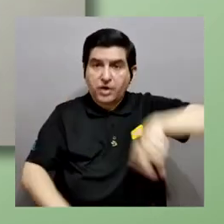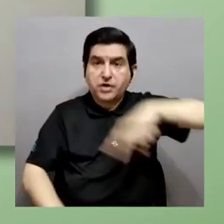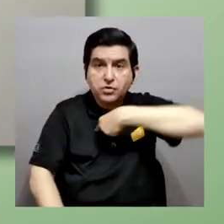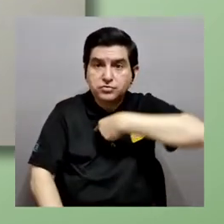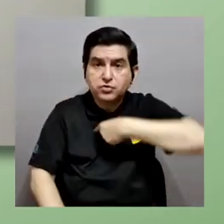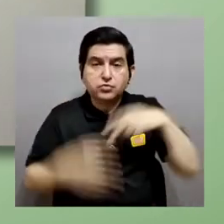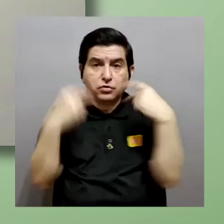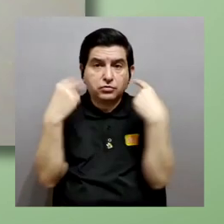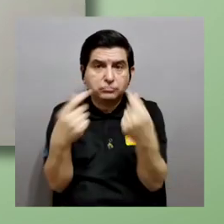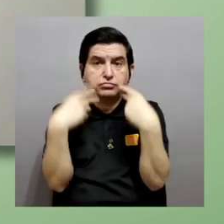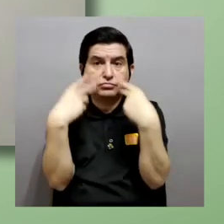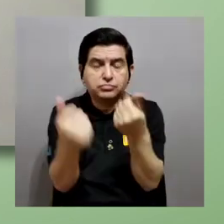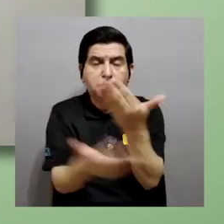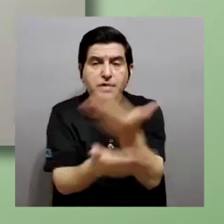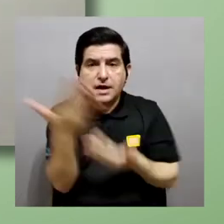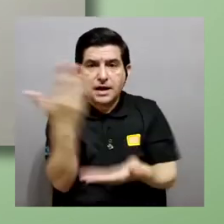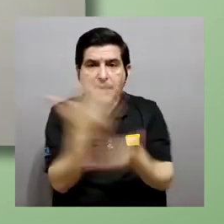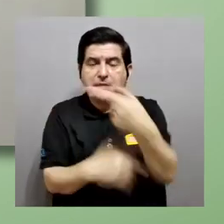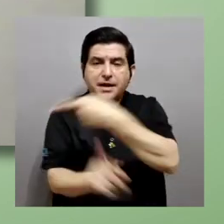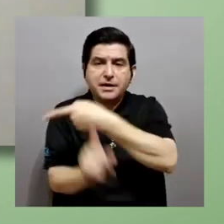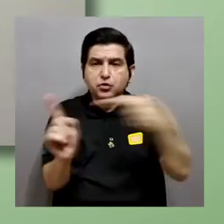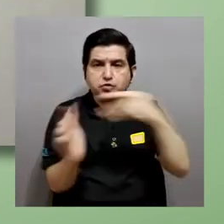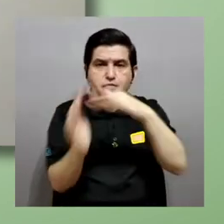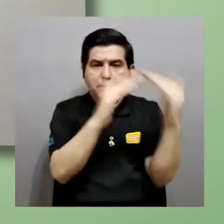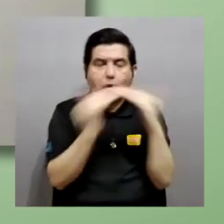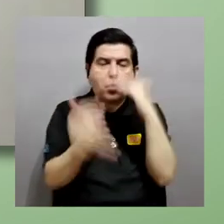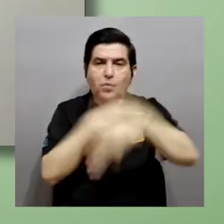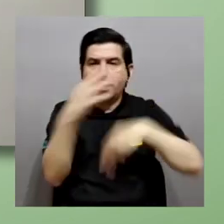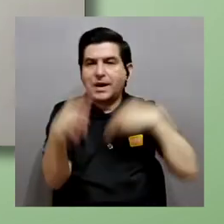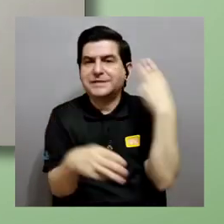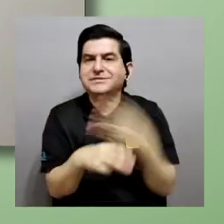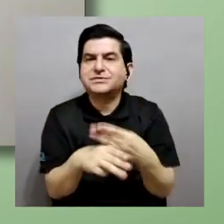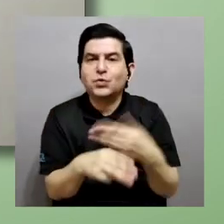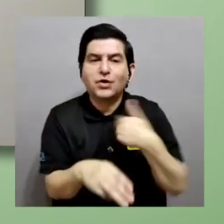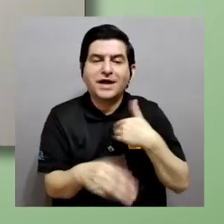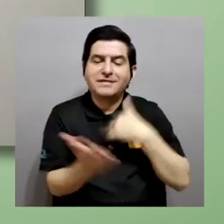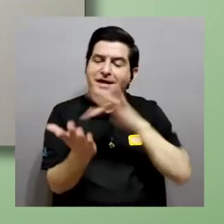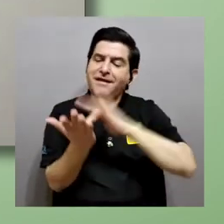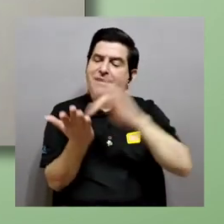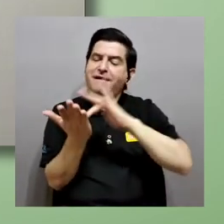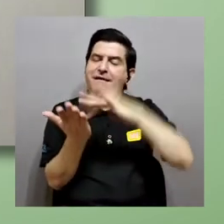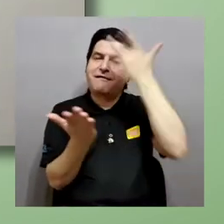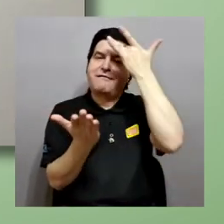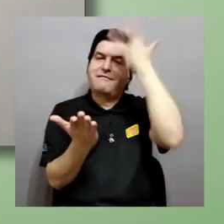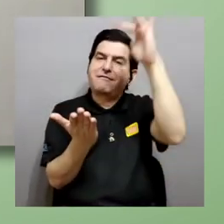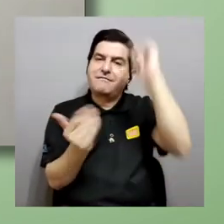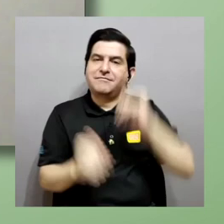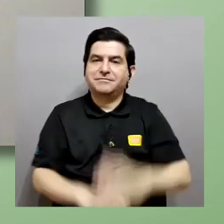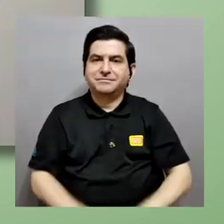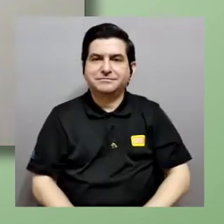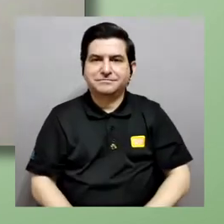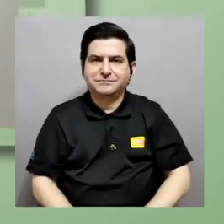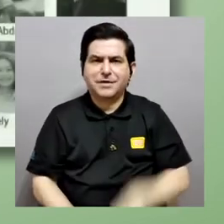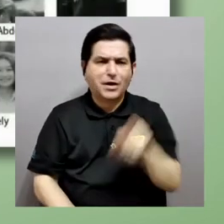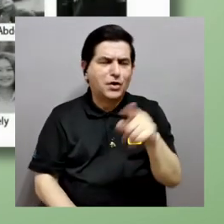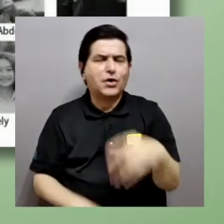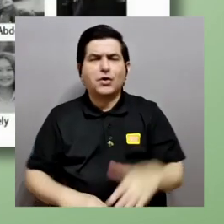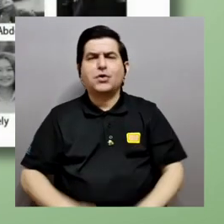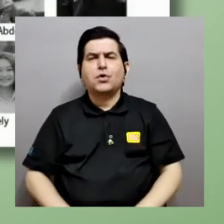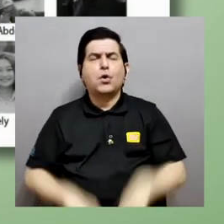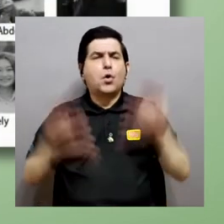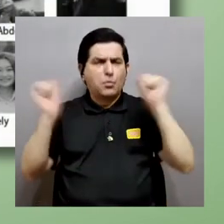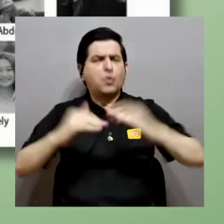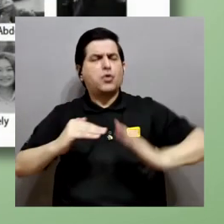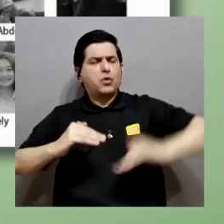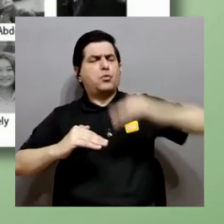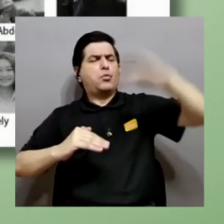poner rápidamente en las manos de la mitad de la población mundial que tiene teléfonos inteligentes es altamente